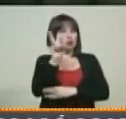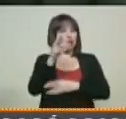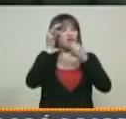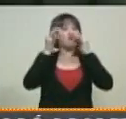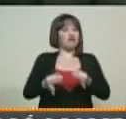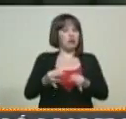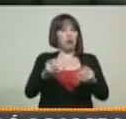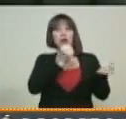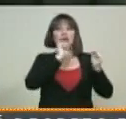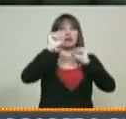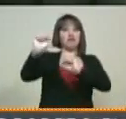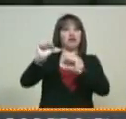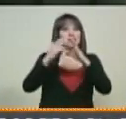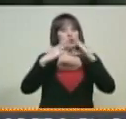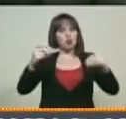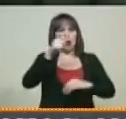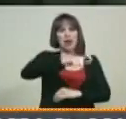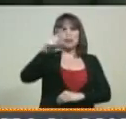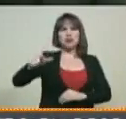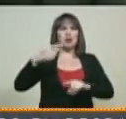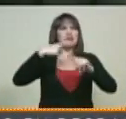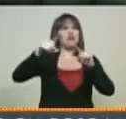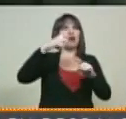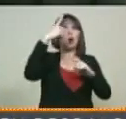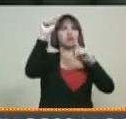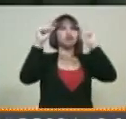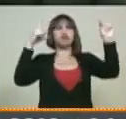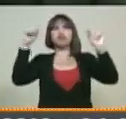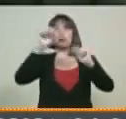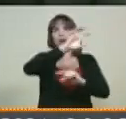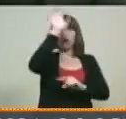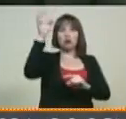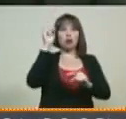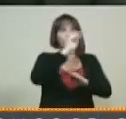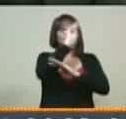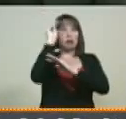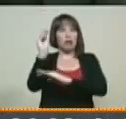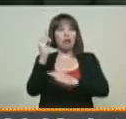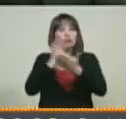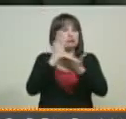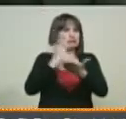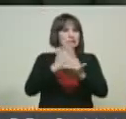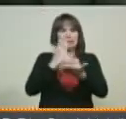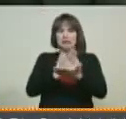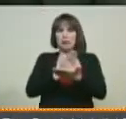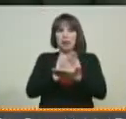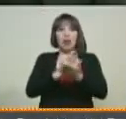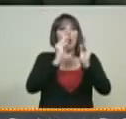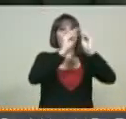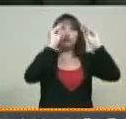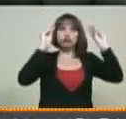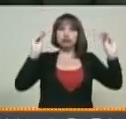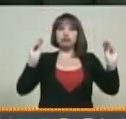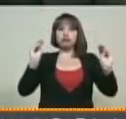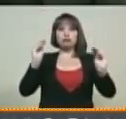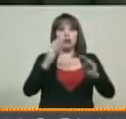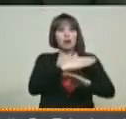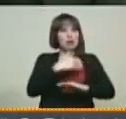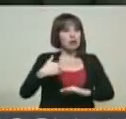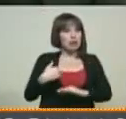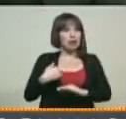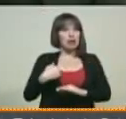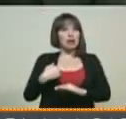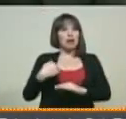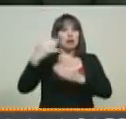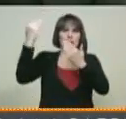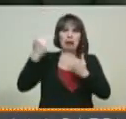defensa de nuestros venezolanos en el exterior y en ese sentido les hacemos un llamado a los venezolanos y a las venezolanas que no se dejen